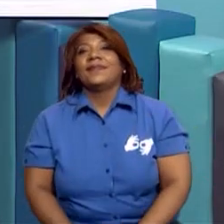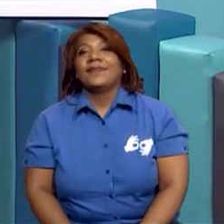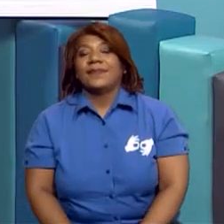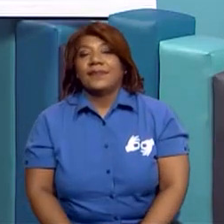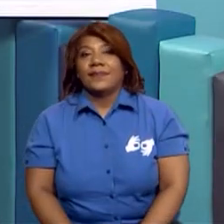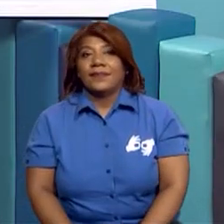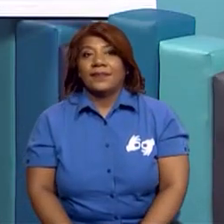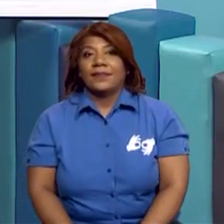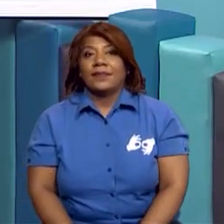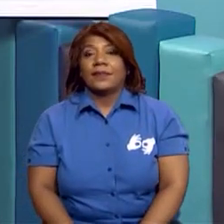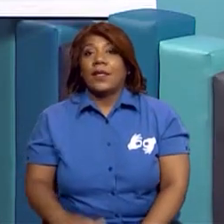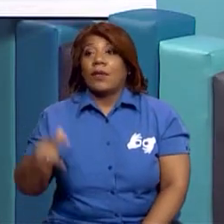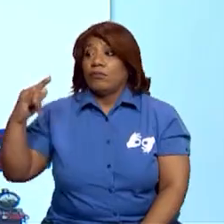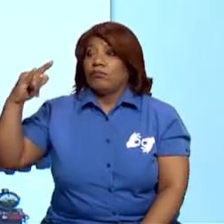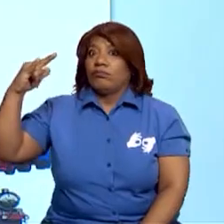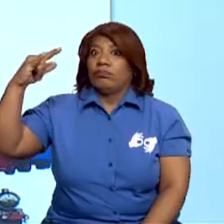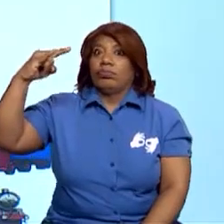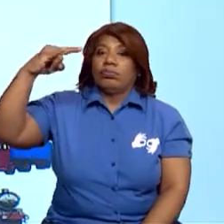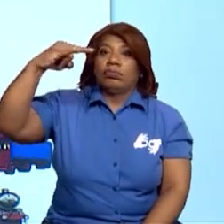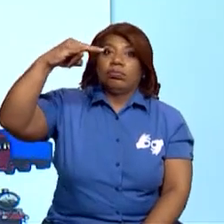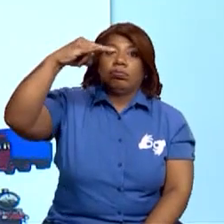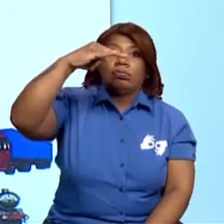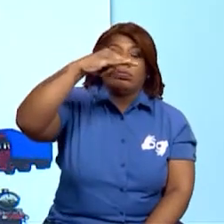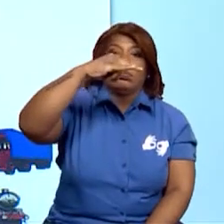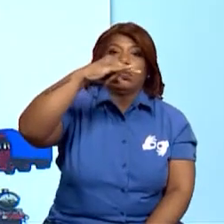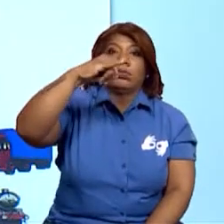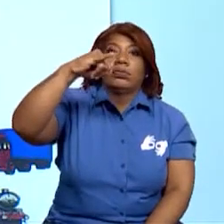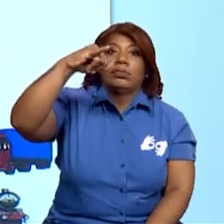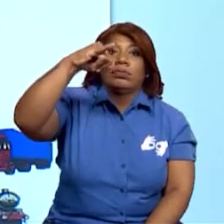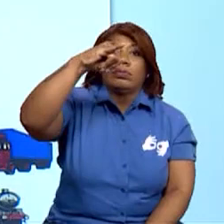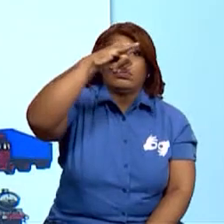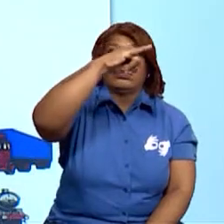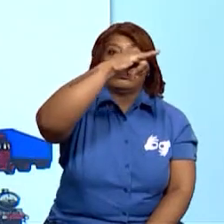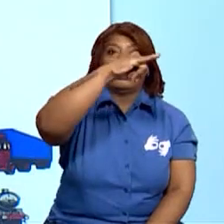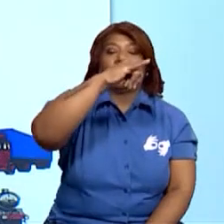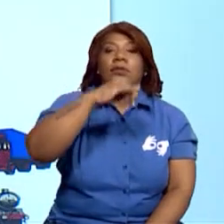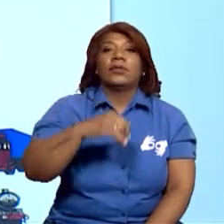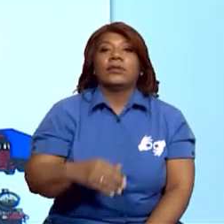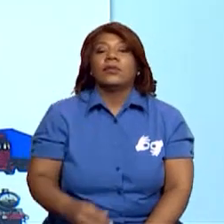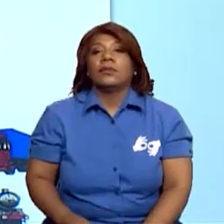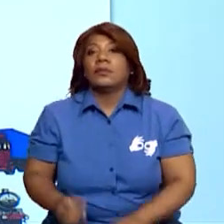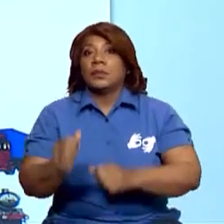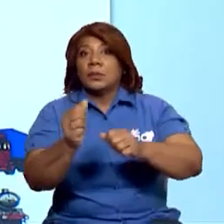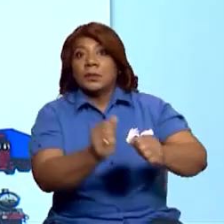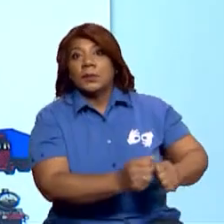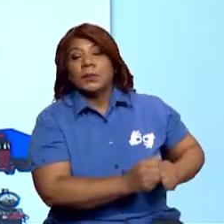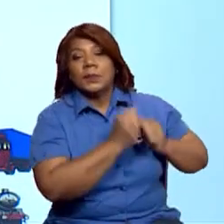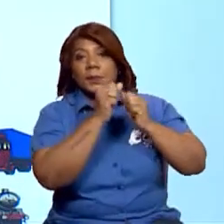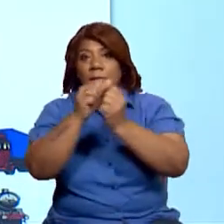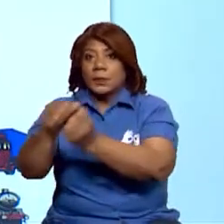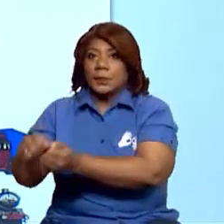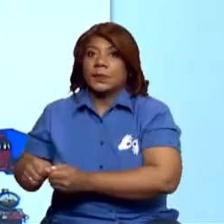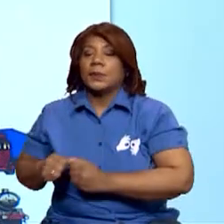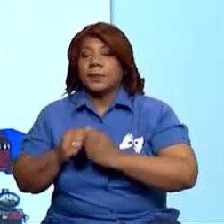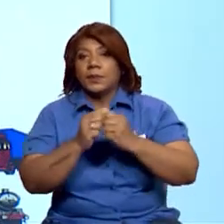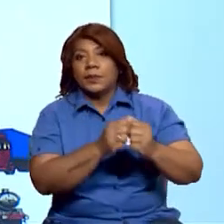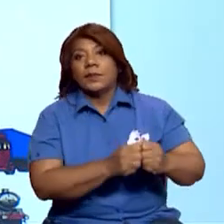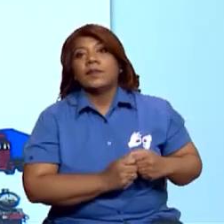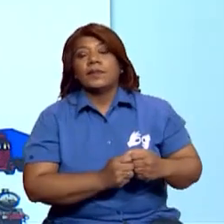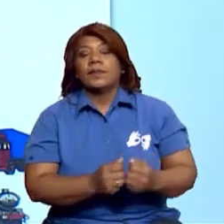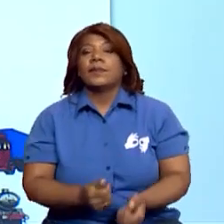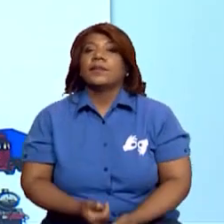como una avioneta. Un bote. Tenemos un tren. Y también